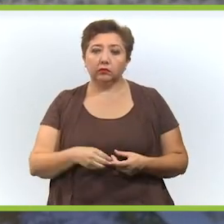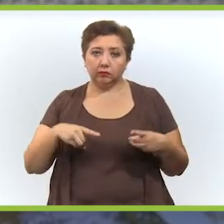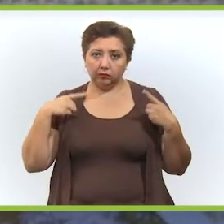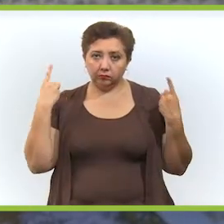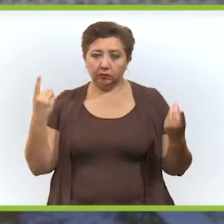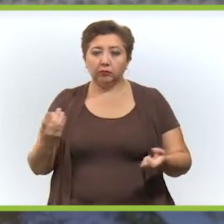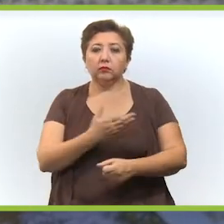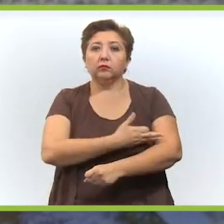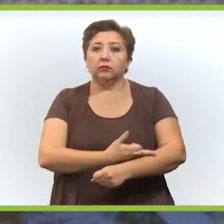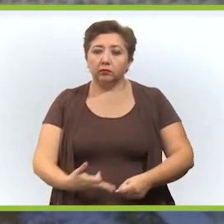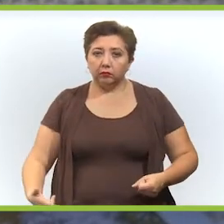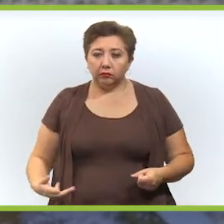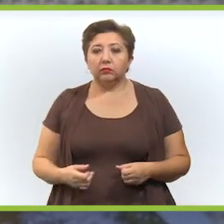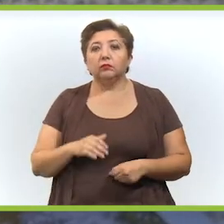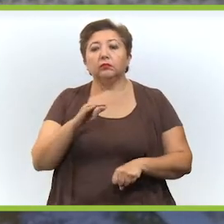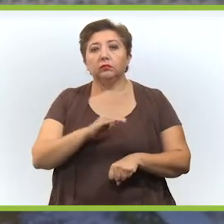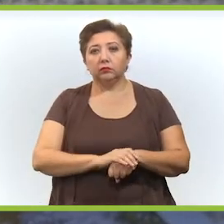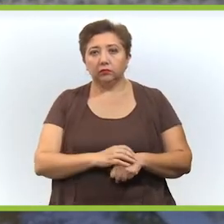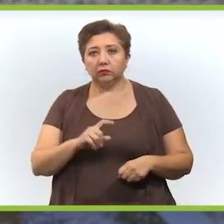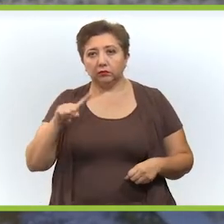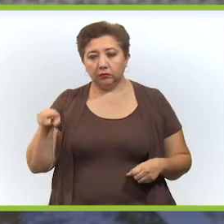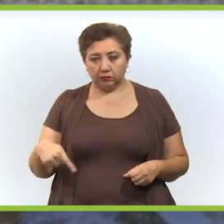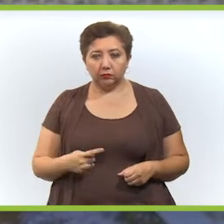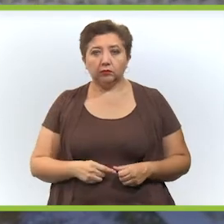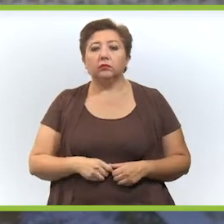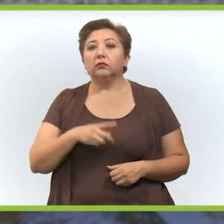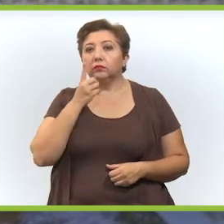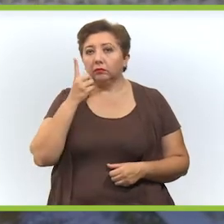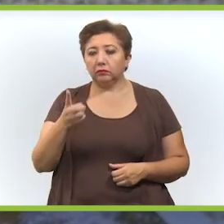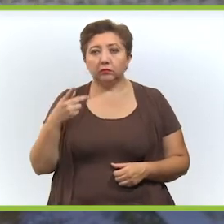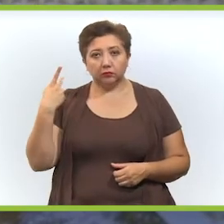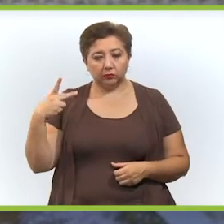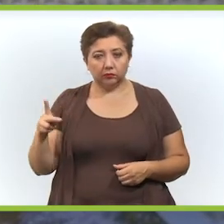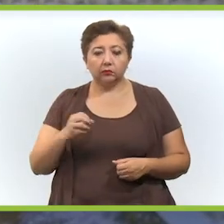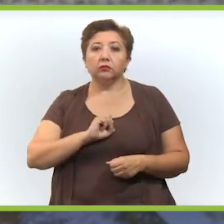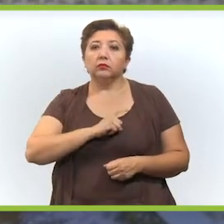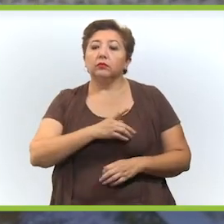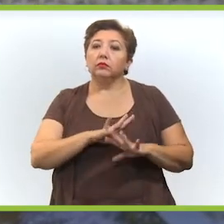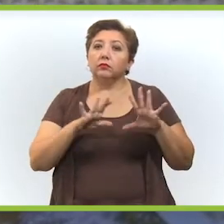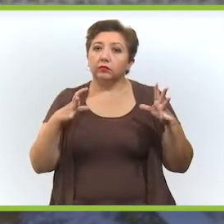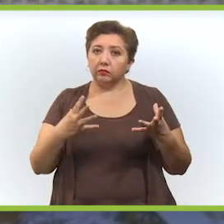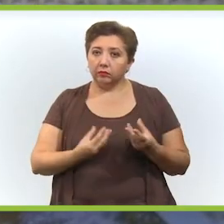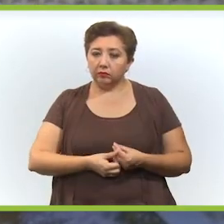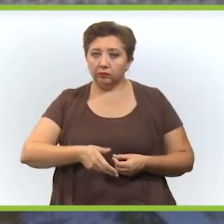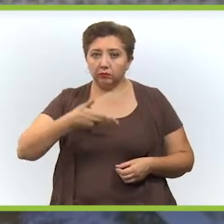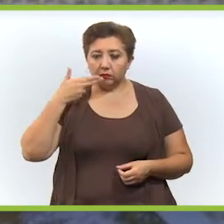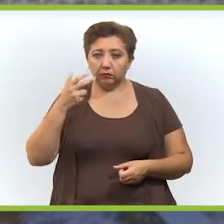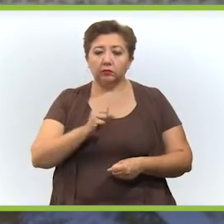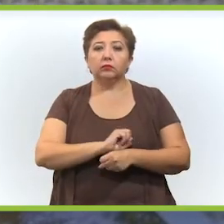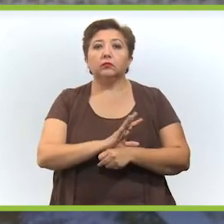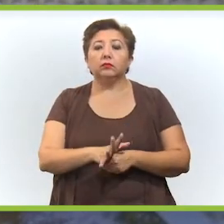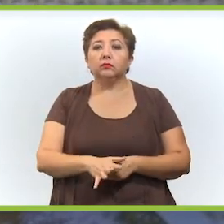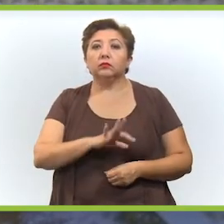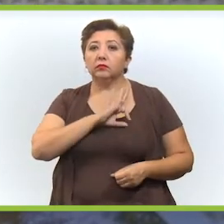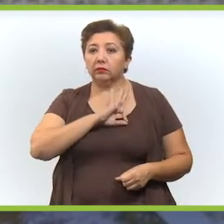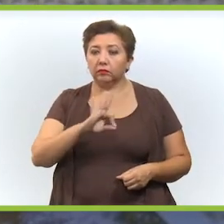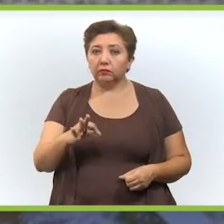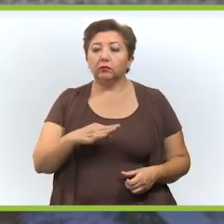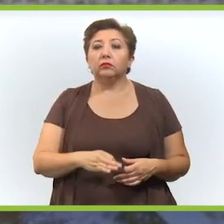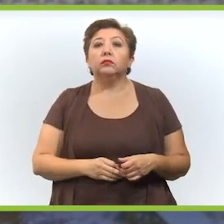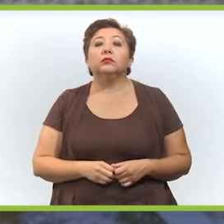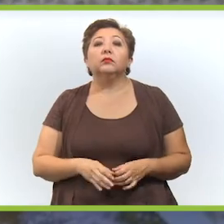su salud. Y ya que estamos hablando del coronavirus, nos podría actualizar cómo va el panorama en Yucatán, qué tal va la